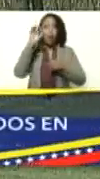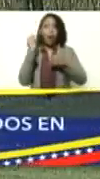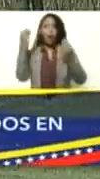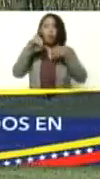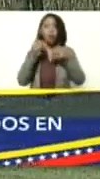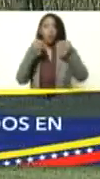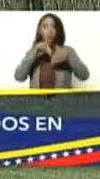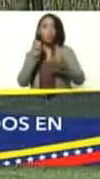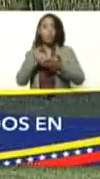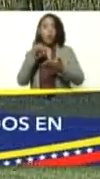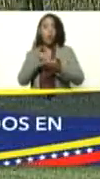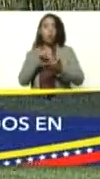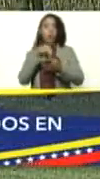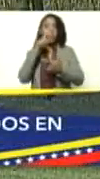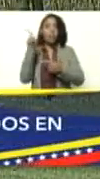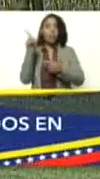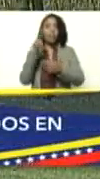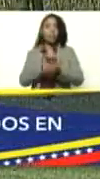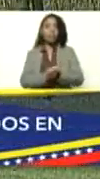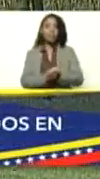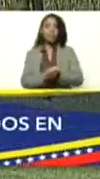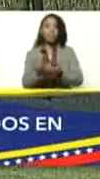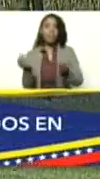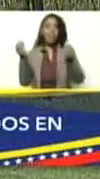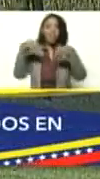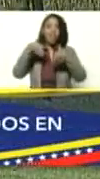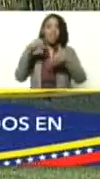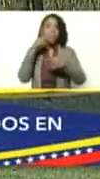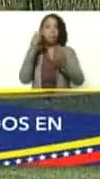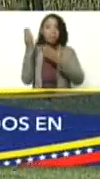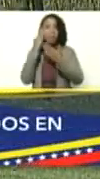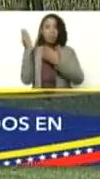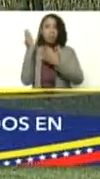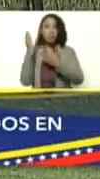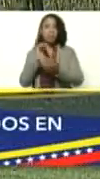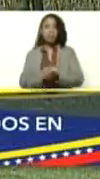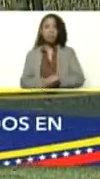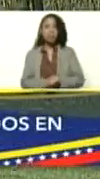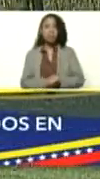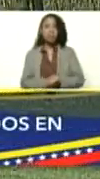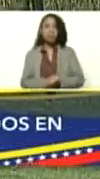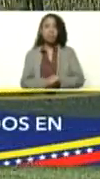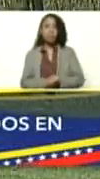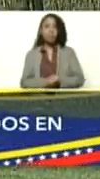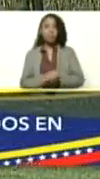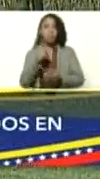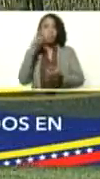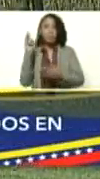ahí la cabrita mírala mírala está de acuerdo mira mira mira cómo es la cosa